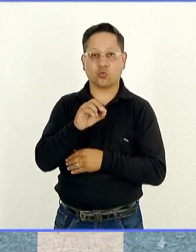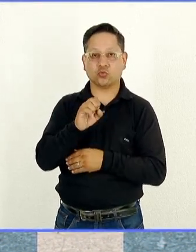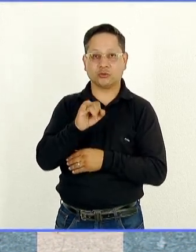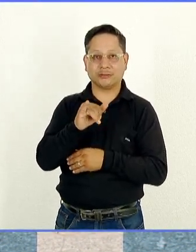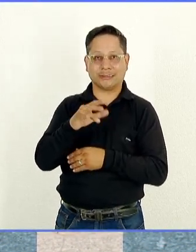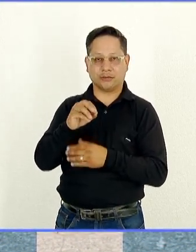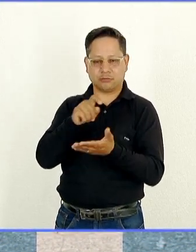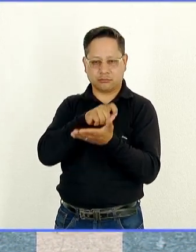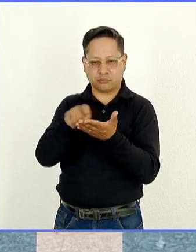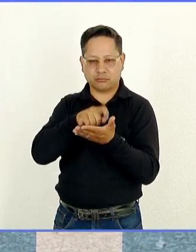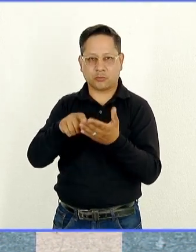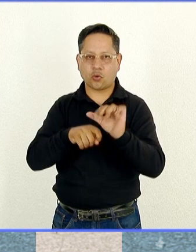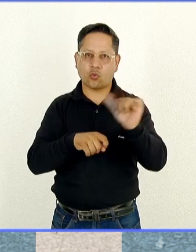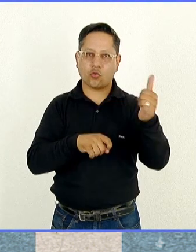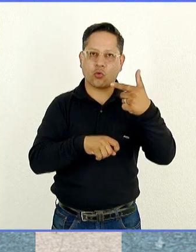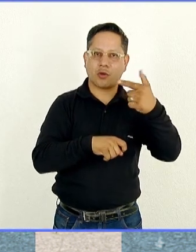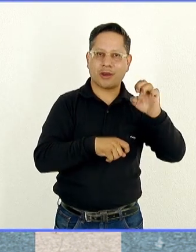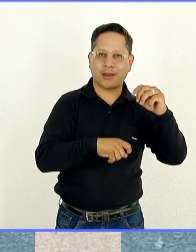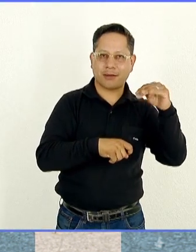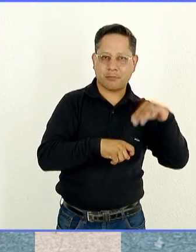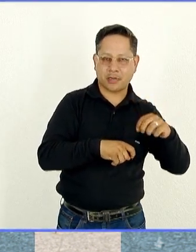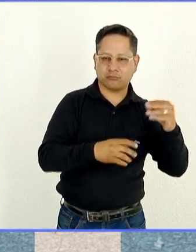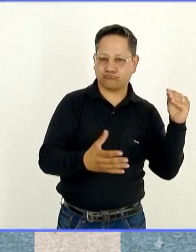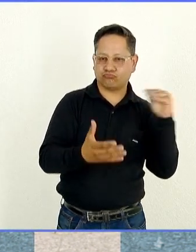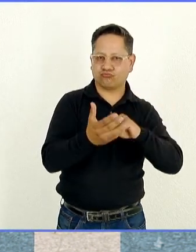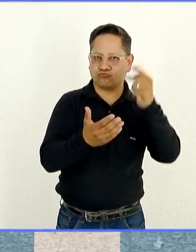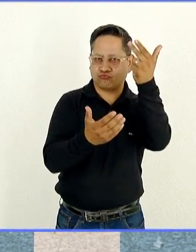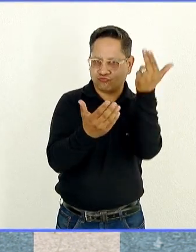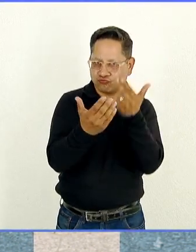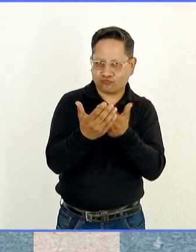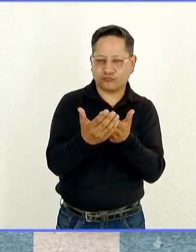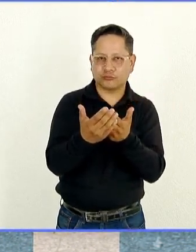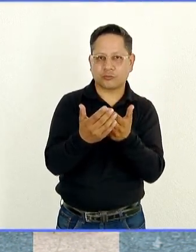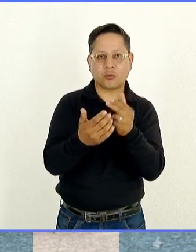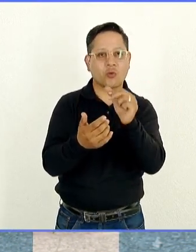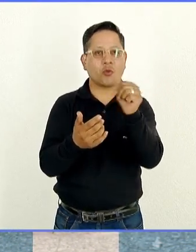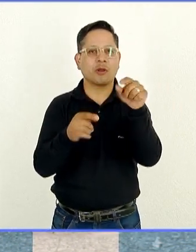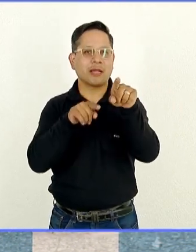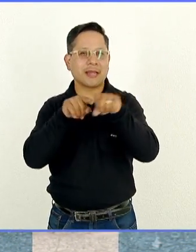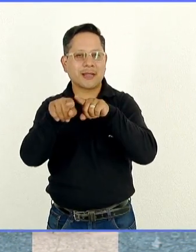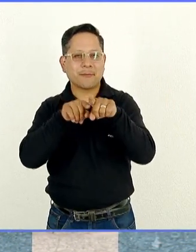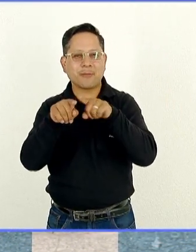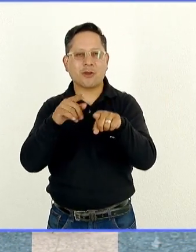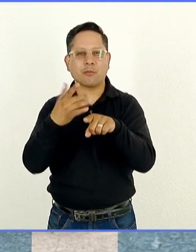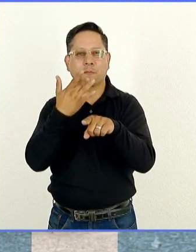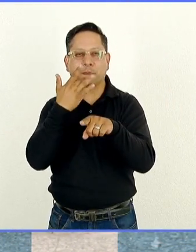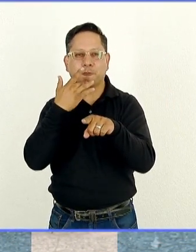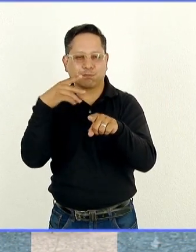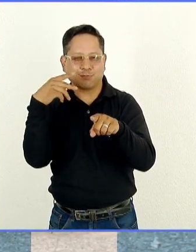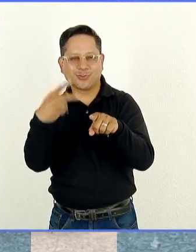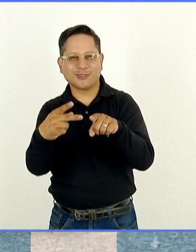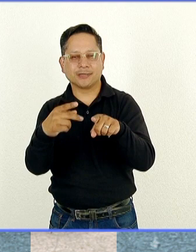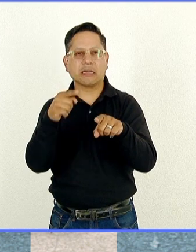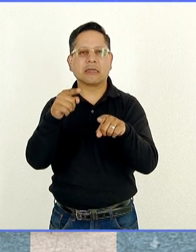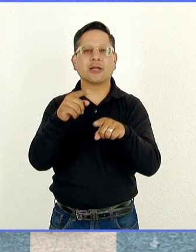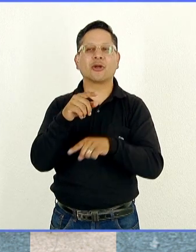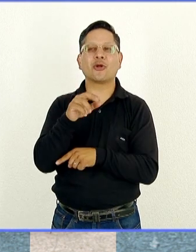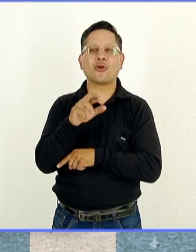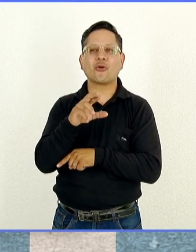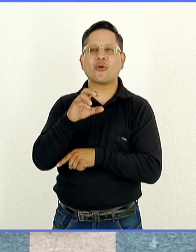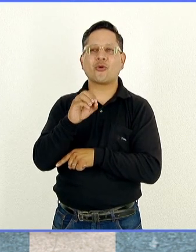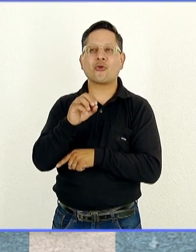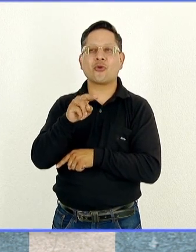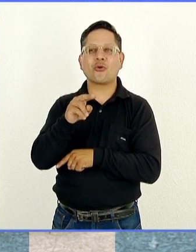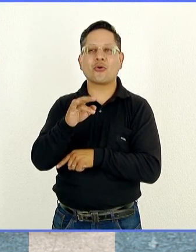cuento original es de Fernán Caballero y lo ilustró Julio Prieto. Y salió también Los Hermanos de Ranita, de Royard Kipling, este